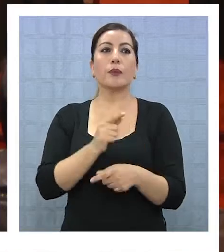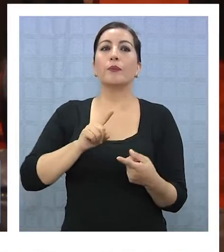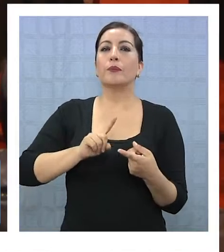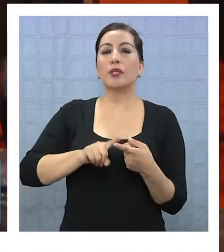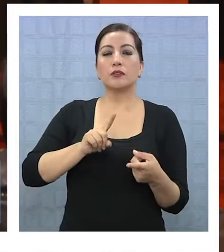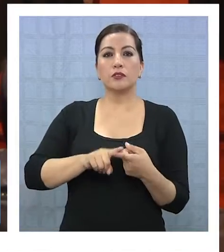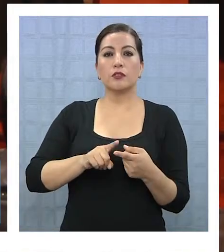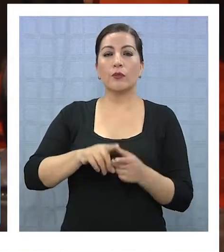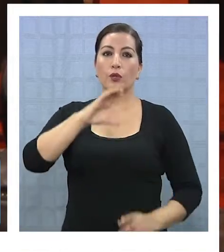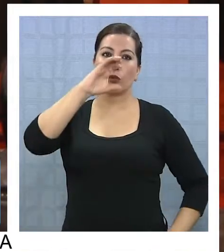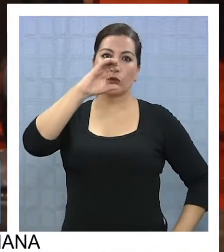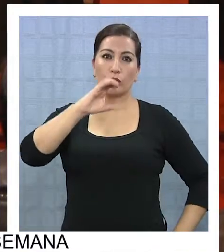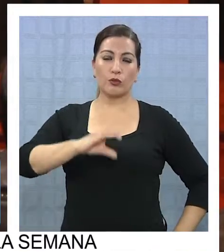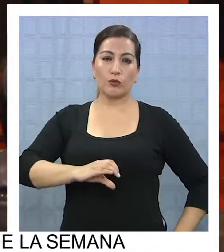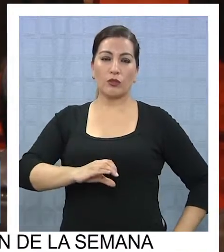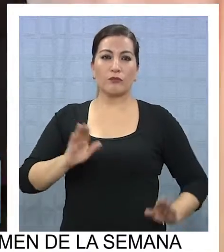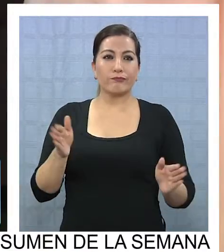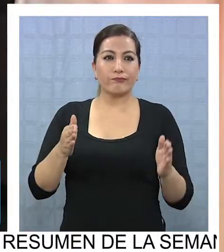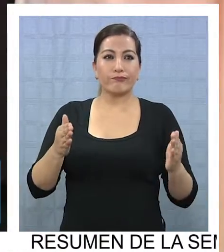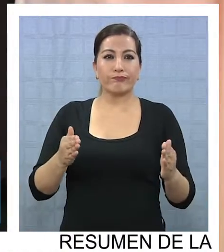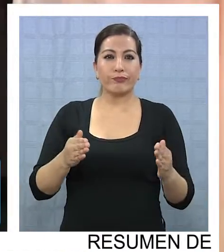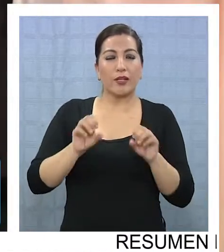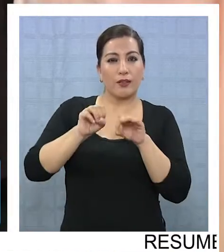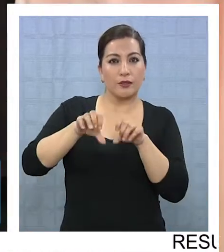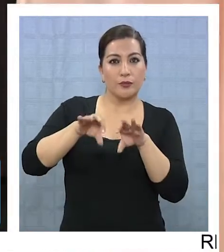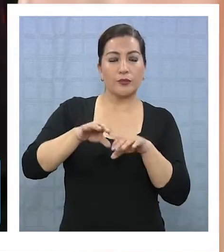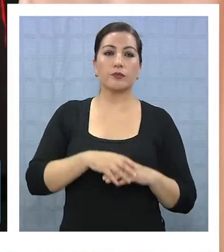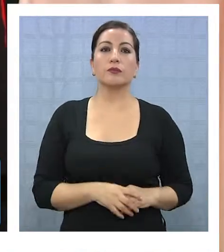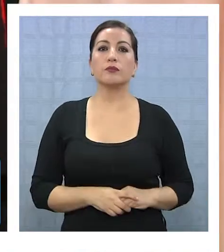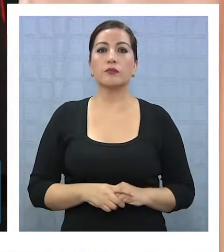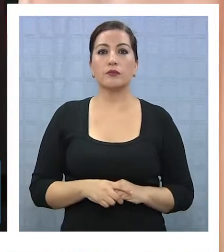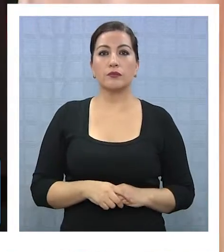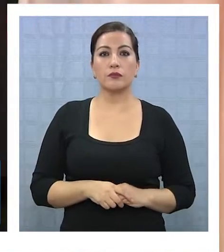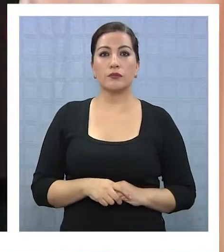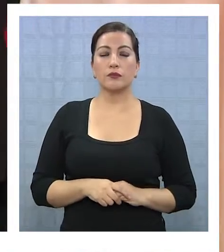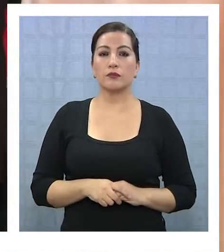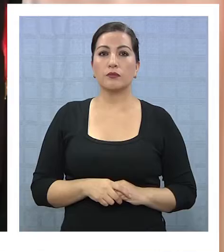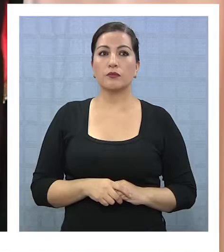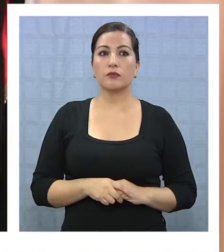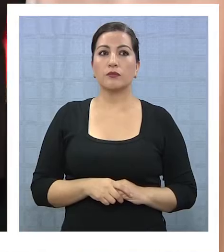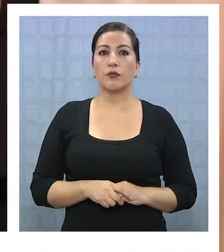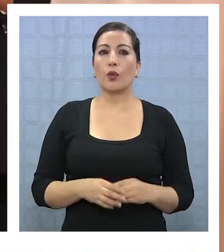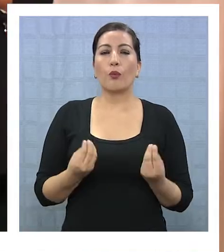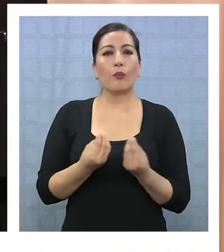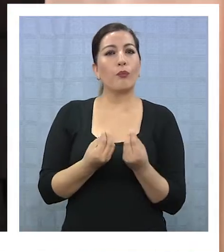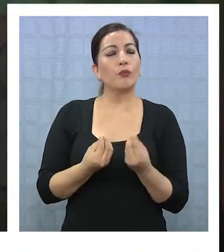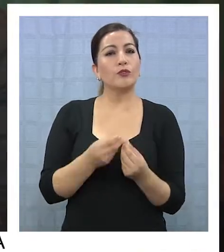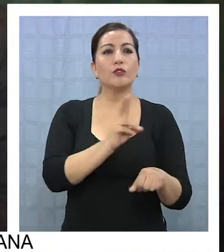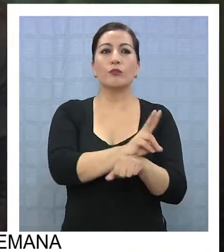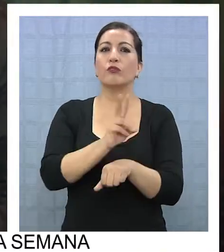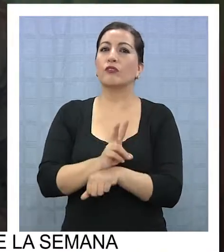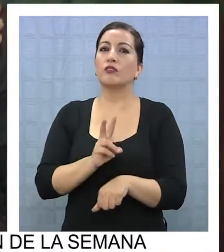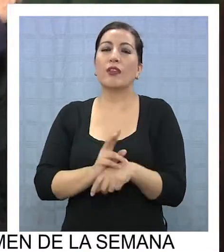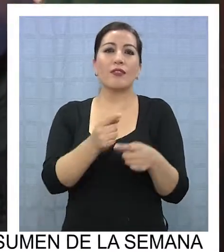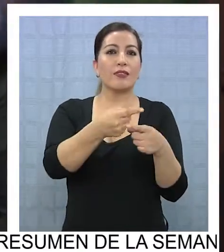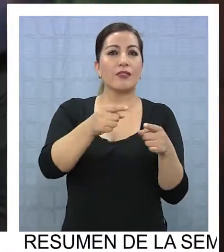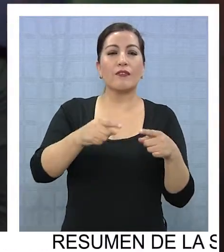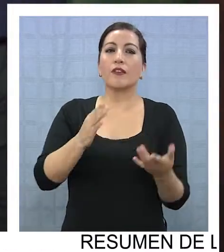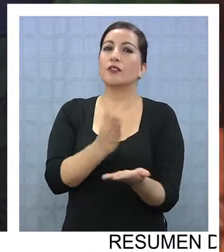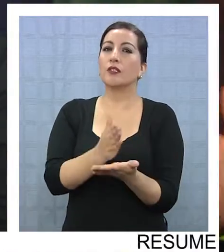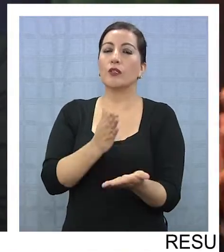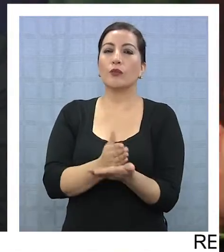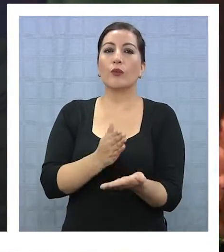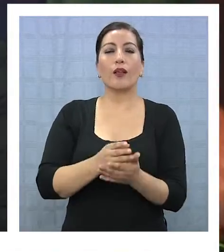participaron de un curso intensivo de capacitación. Una treintena de profesores provenientes de distintos